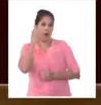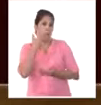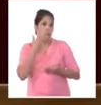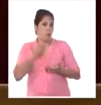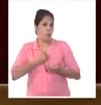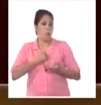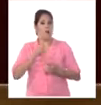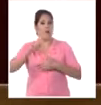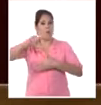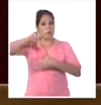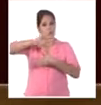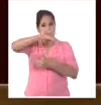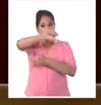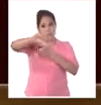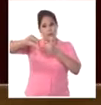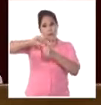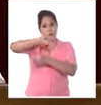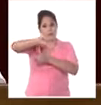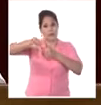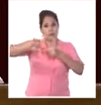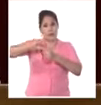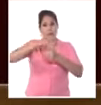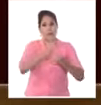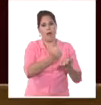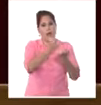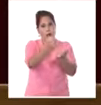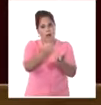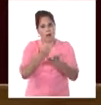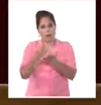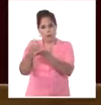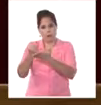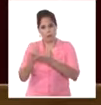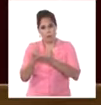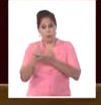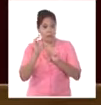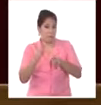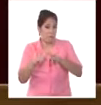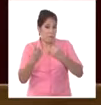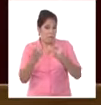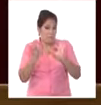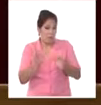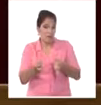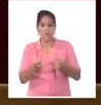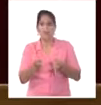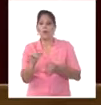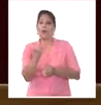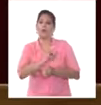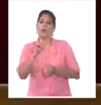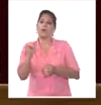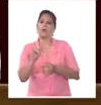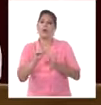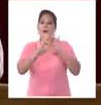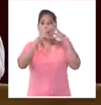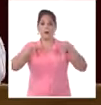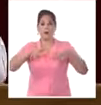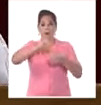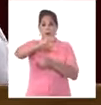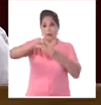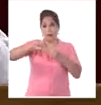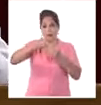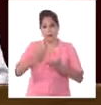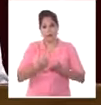continental latinoamericana y caribeña de solidaridad con Cuba y las causas justas así como en la red caribeña de